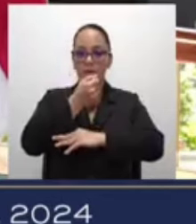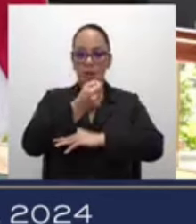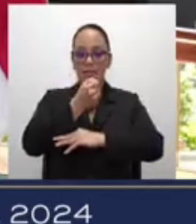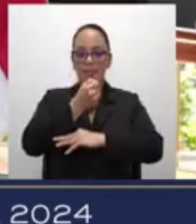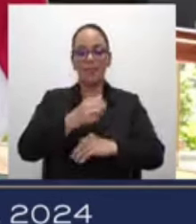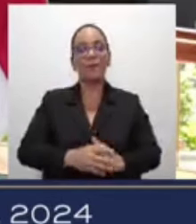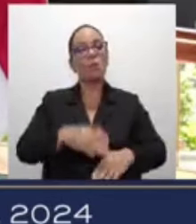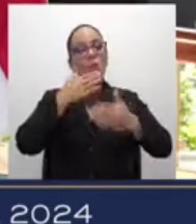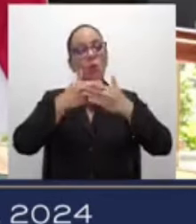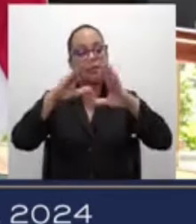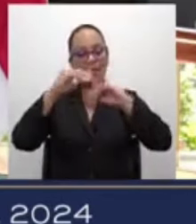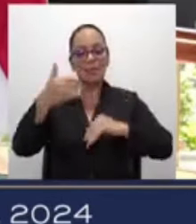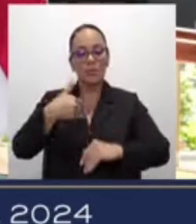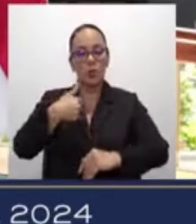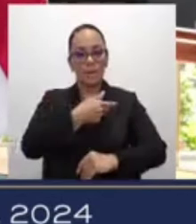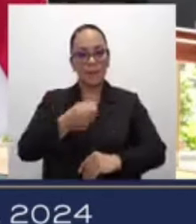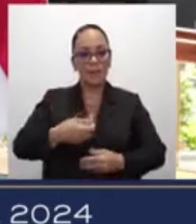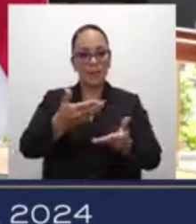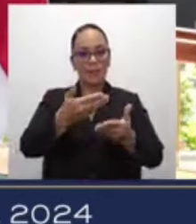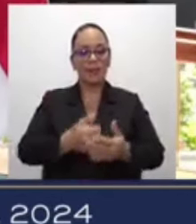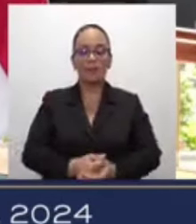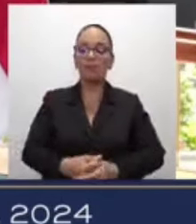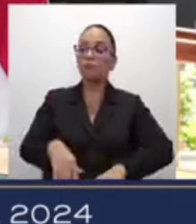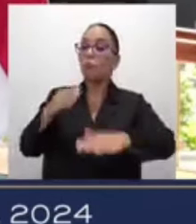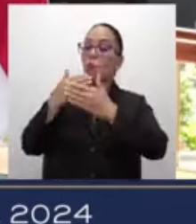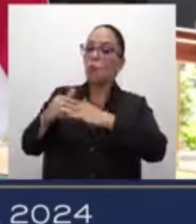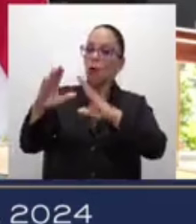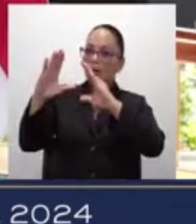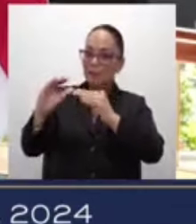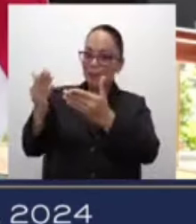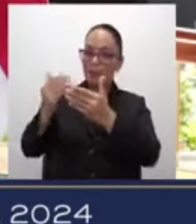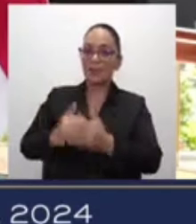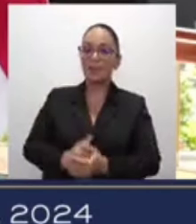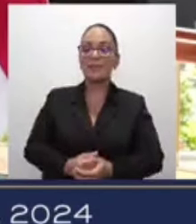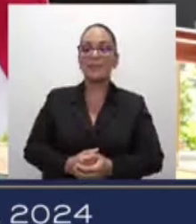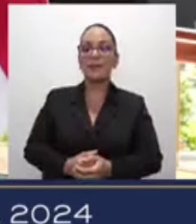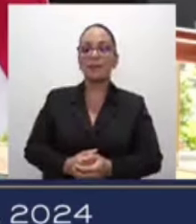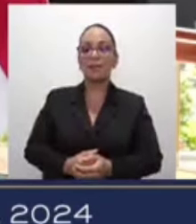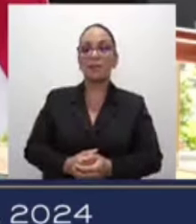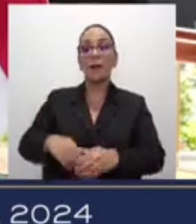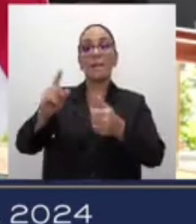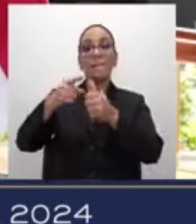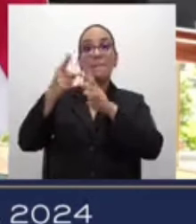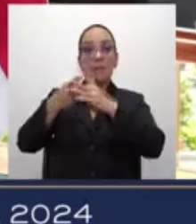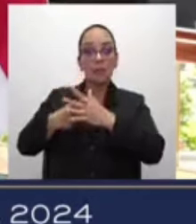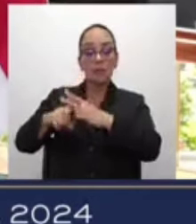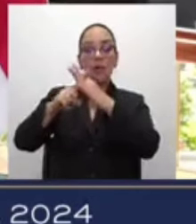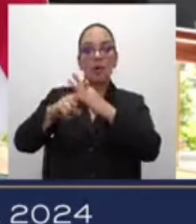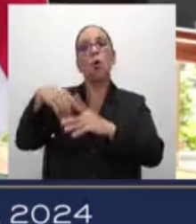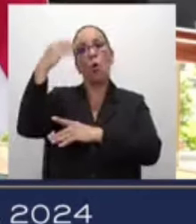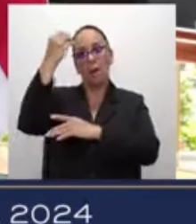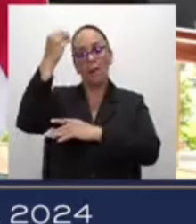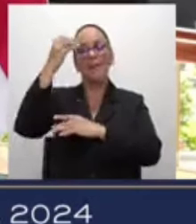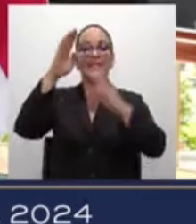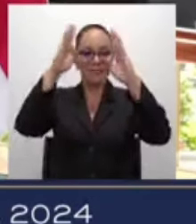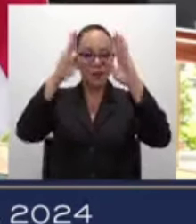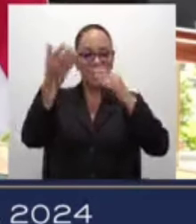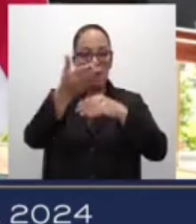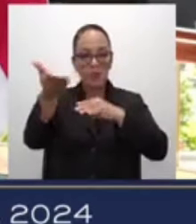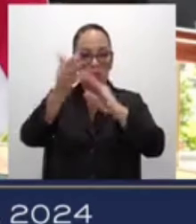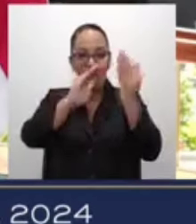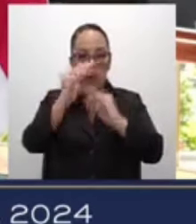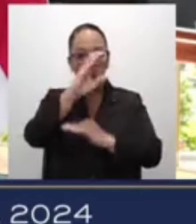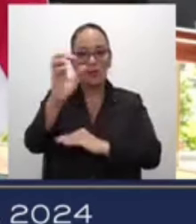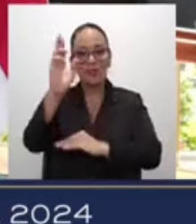prensa. Buenas tardes, señor presidente. Muy buenas tardes. Quiero empezar, obviamente, saludando al pueblo de Costa Rica